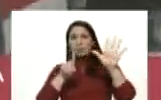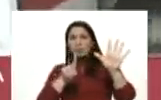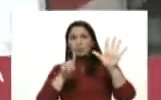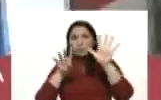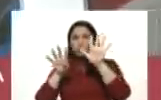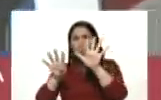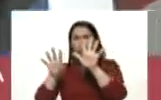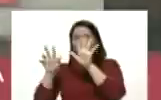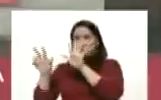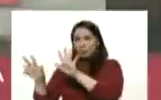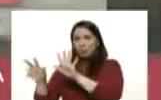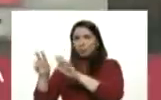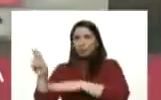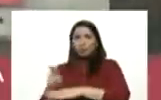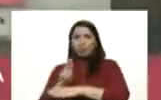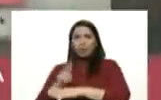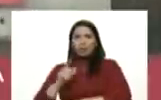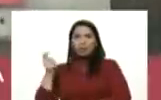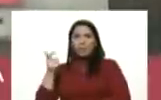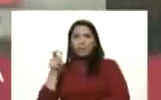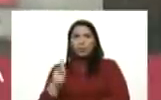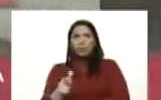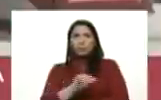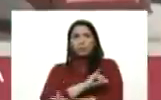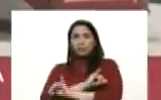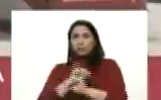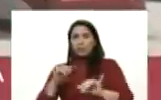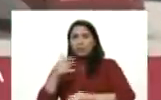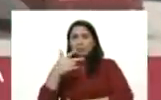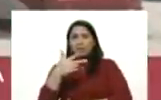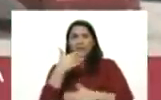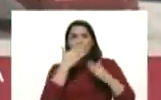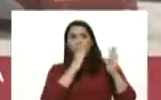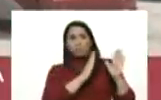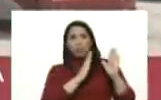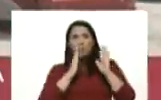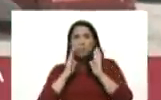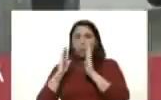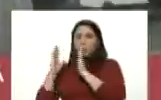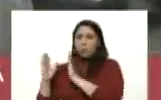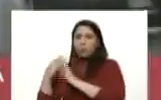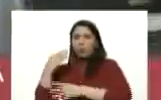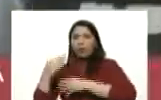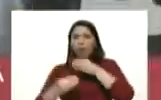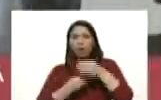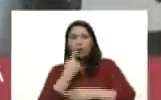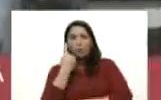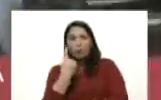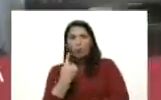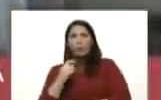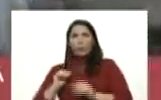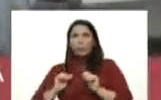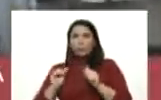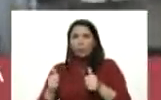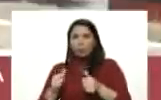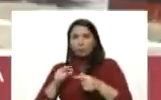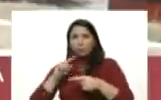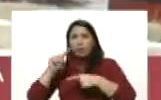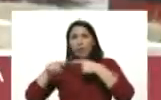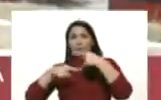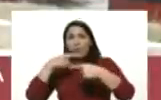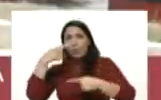698 unidades ya son tres etapas que se van a llevar a cabo una en curso la próxima